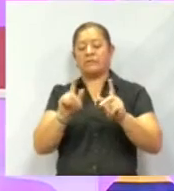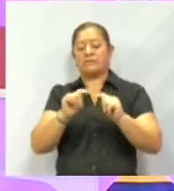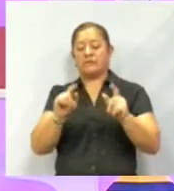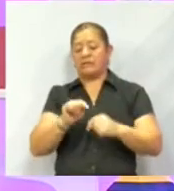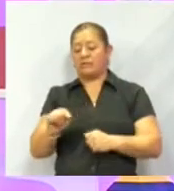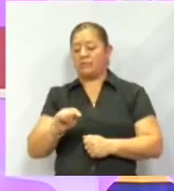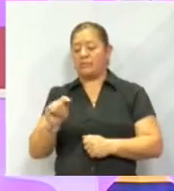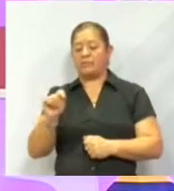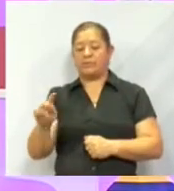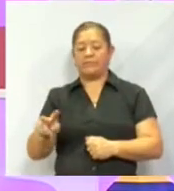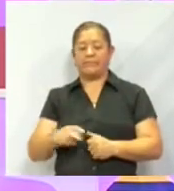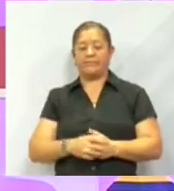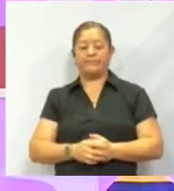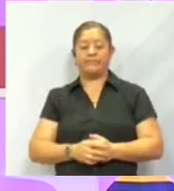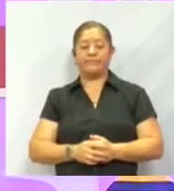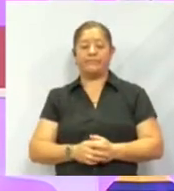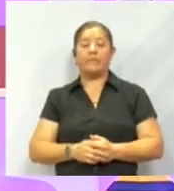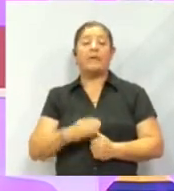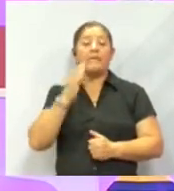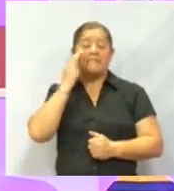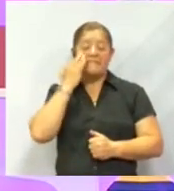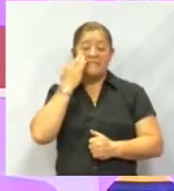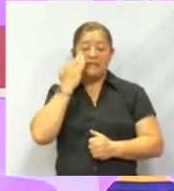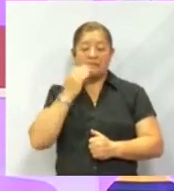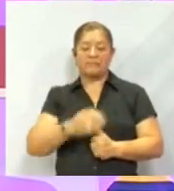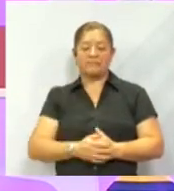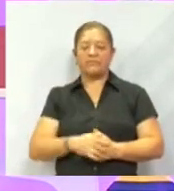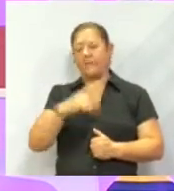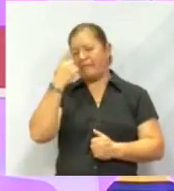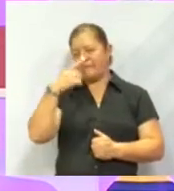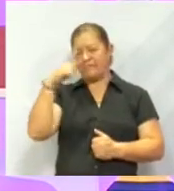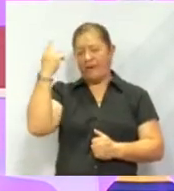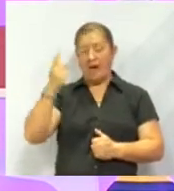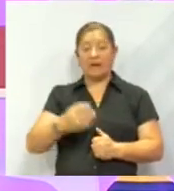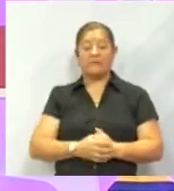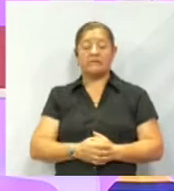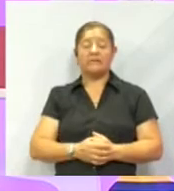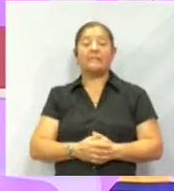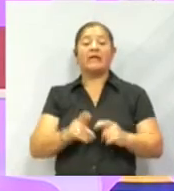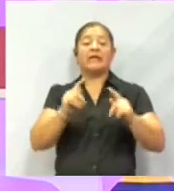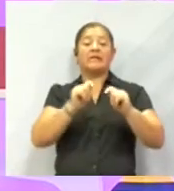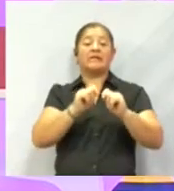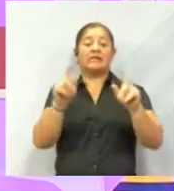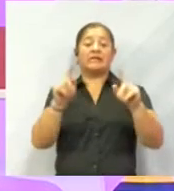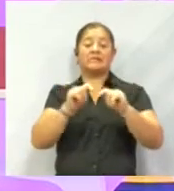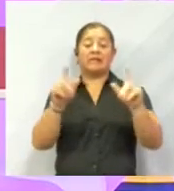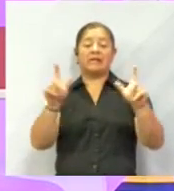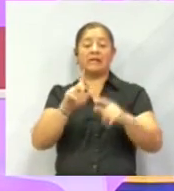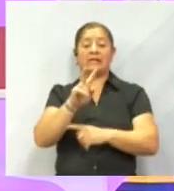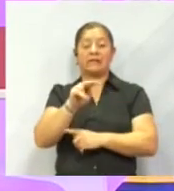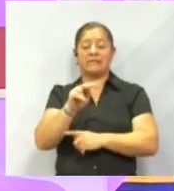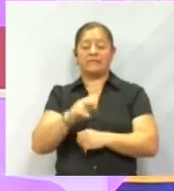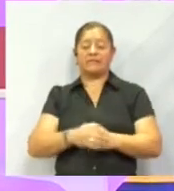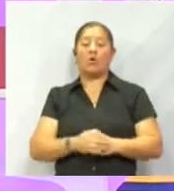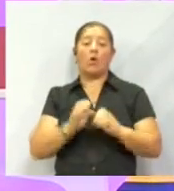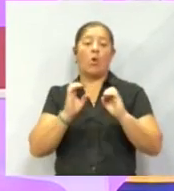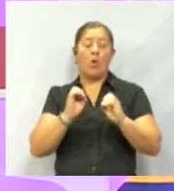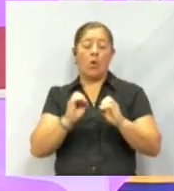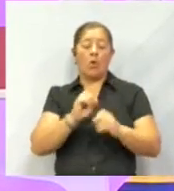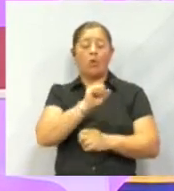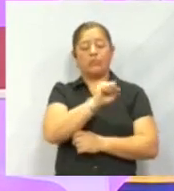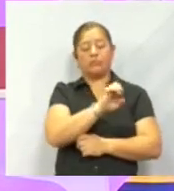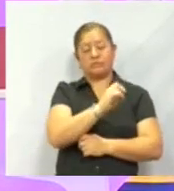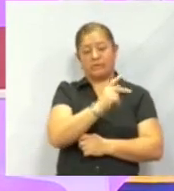guión bajo TV. Si entras a Facebook fácilmente nos encuentras como Tlaxcala Televisión o a través de la página de la